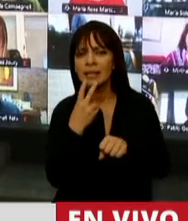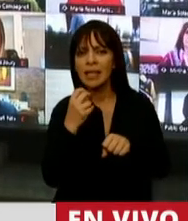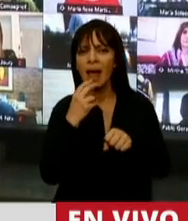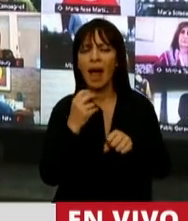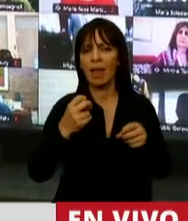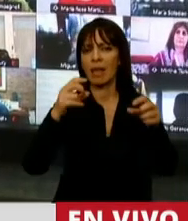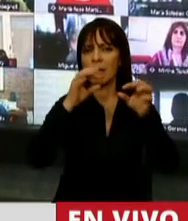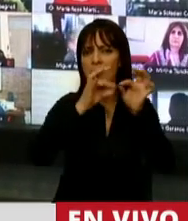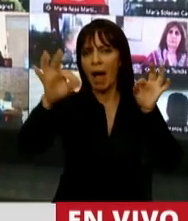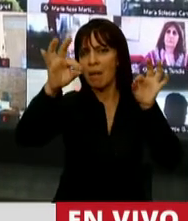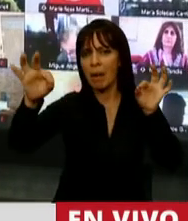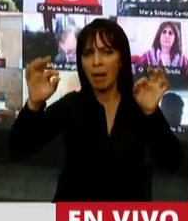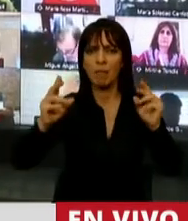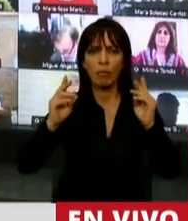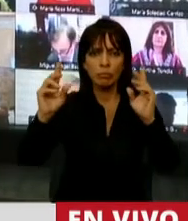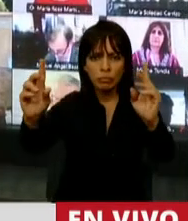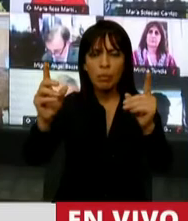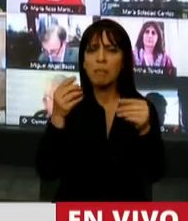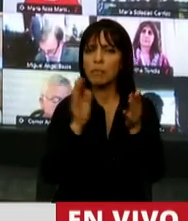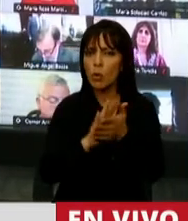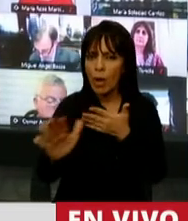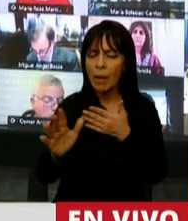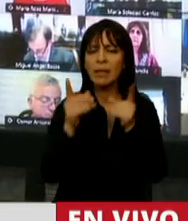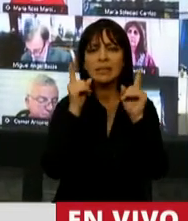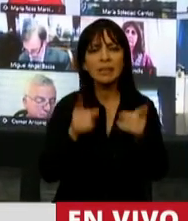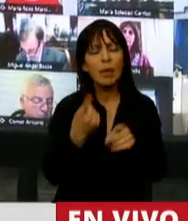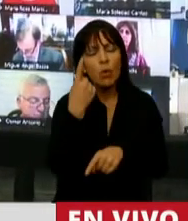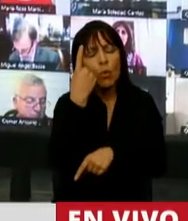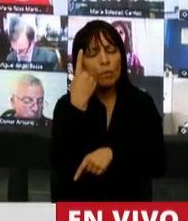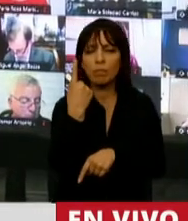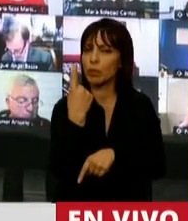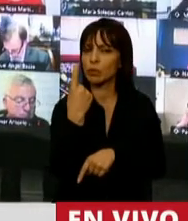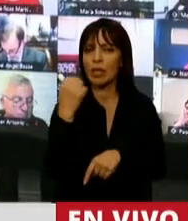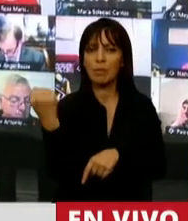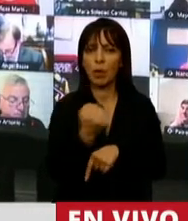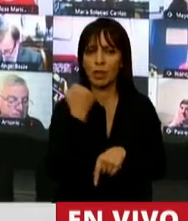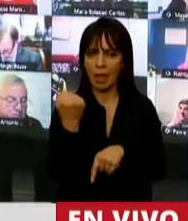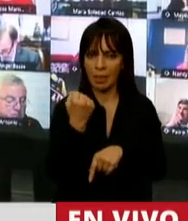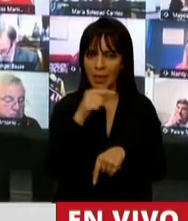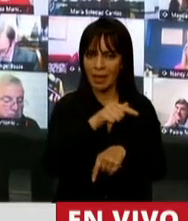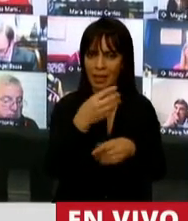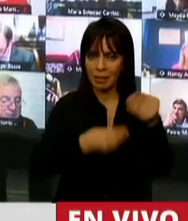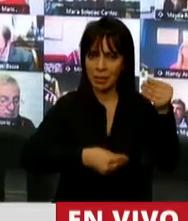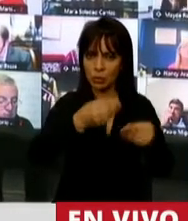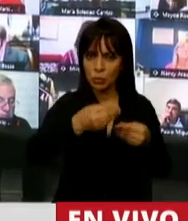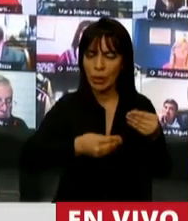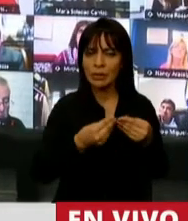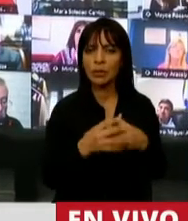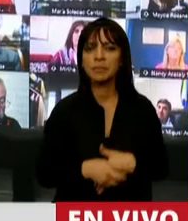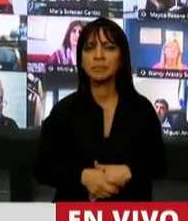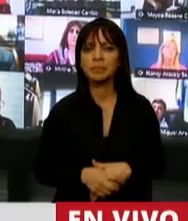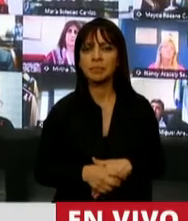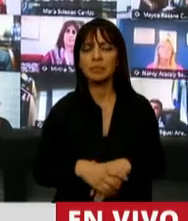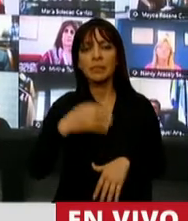trascendentes para nosotros. Y una cosa muy, muy importante también en este presupuesto, vamos a tener